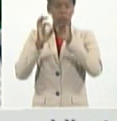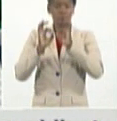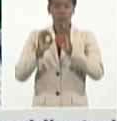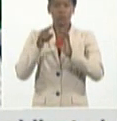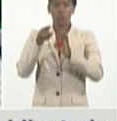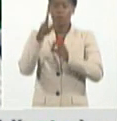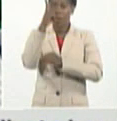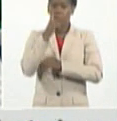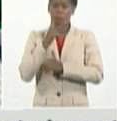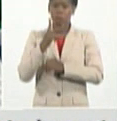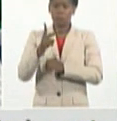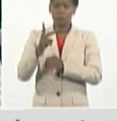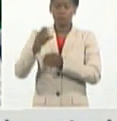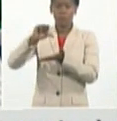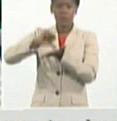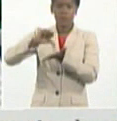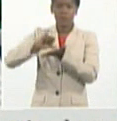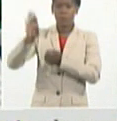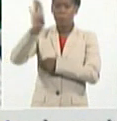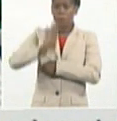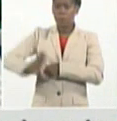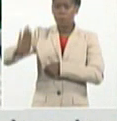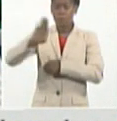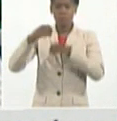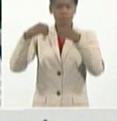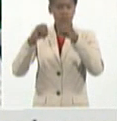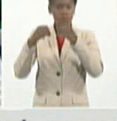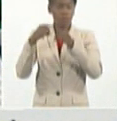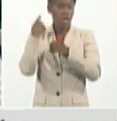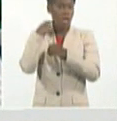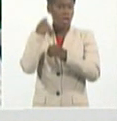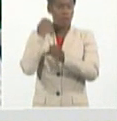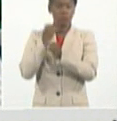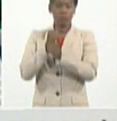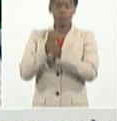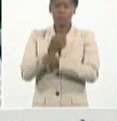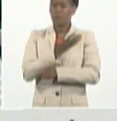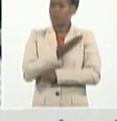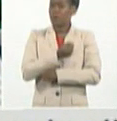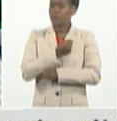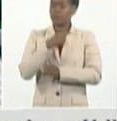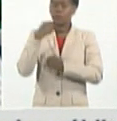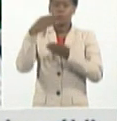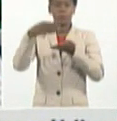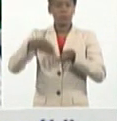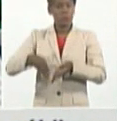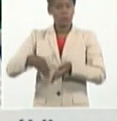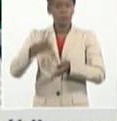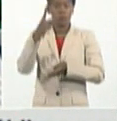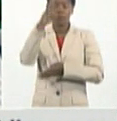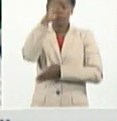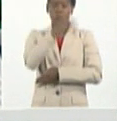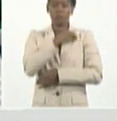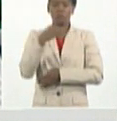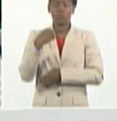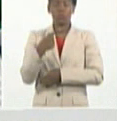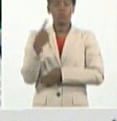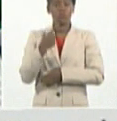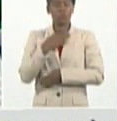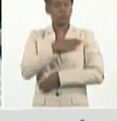dedicó su vida al trabajo de epidemióloga, y damos las condolencias a sus familiares y amistades